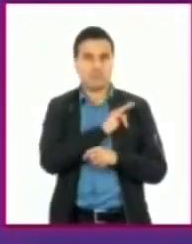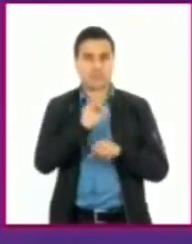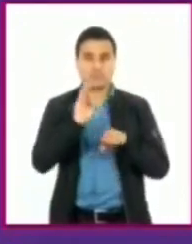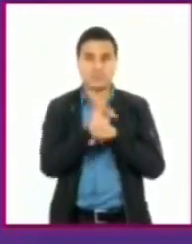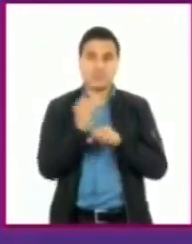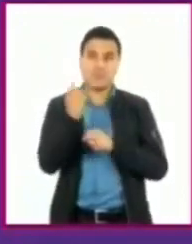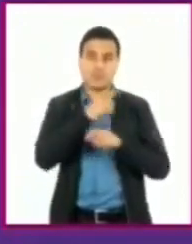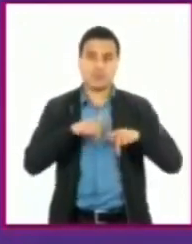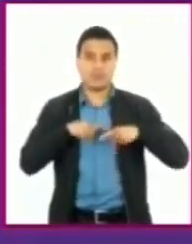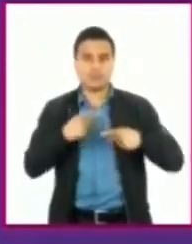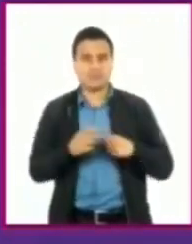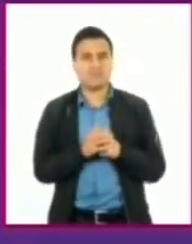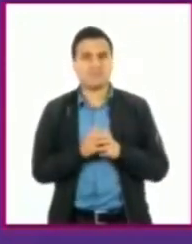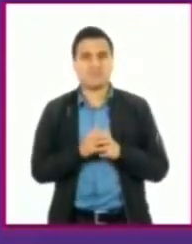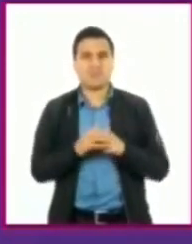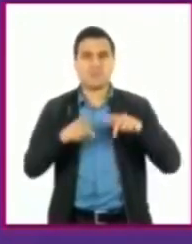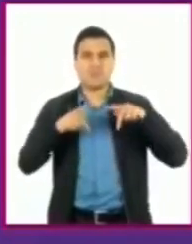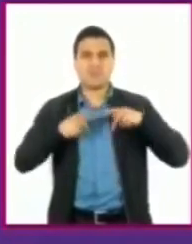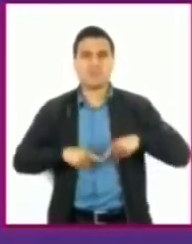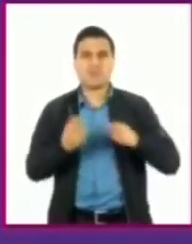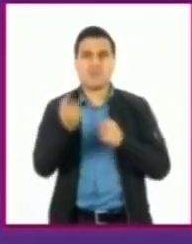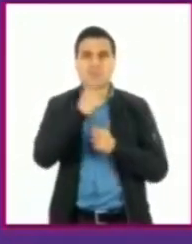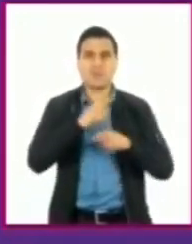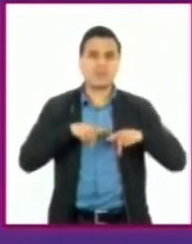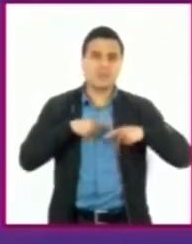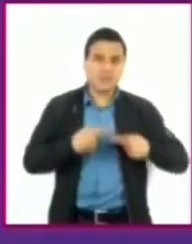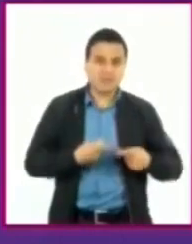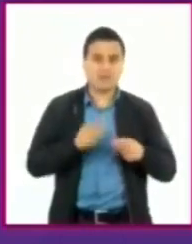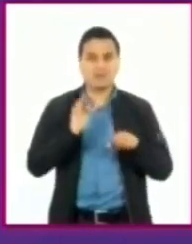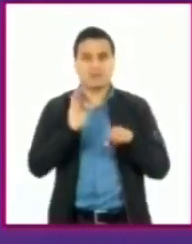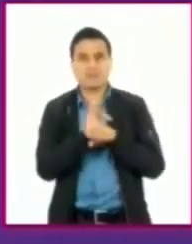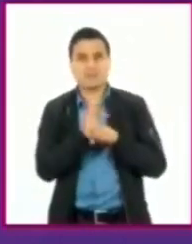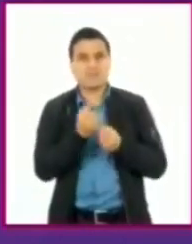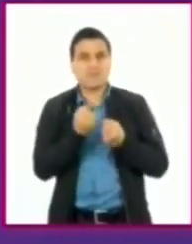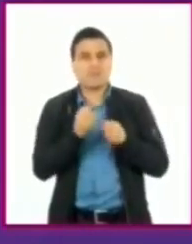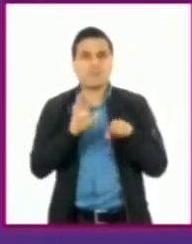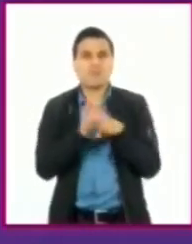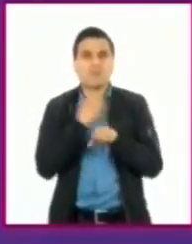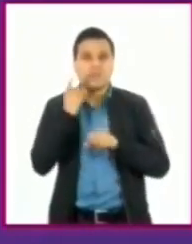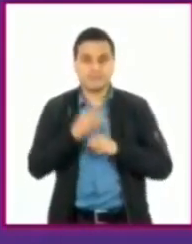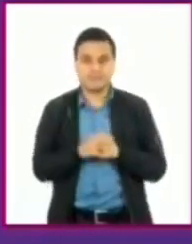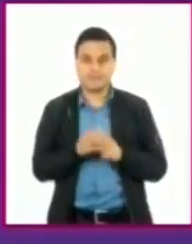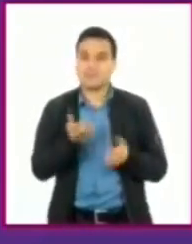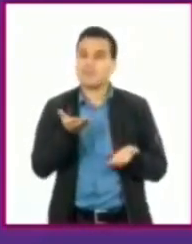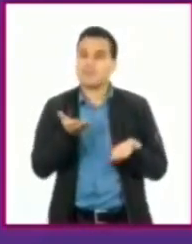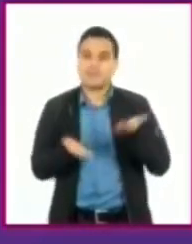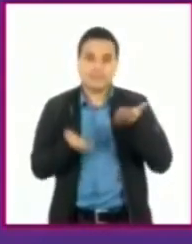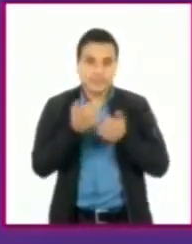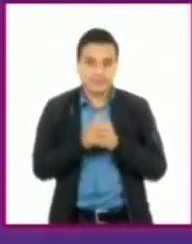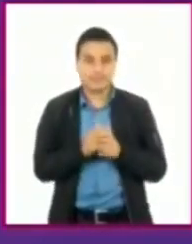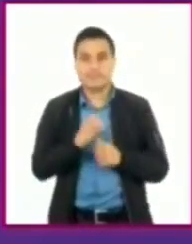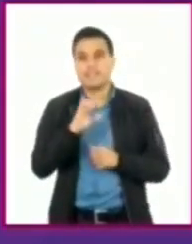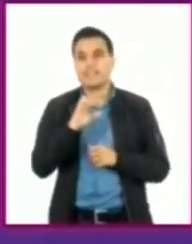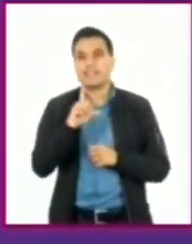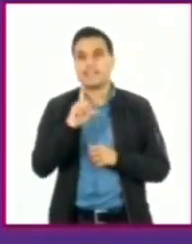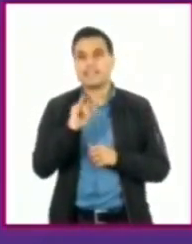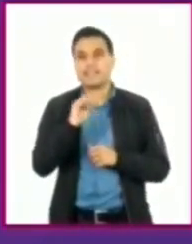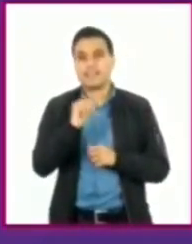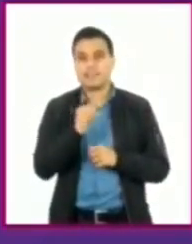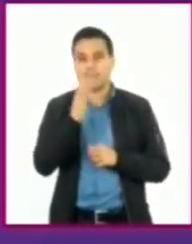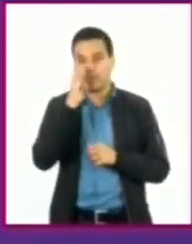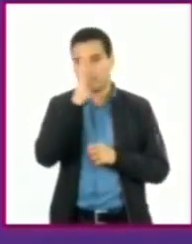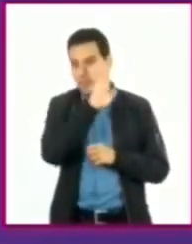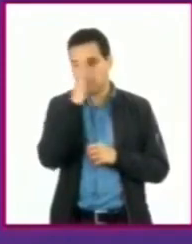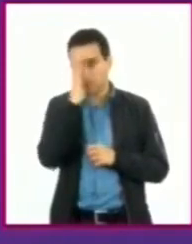enfermedades de la vida. ¿Y tiene el pulmón más fuerte que otro? El pulmón se afecta por diferentes cosas. Cambios bruscos de temperatura